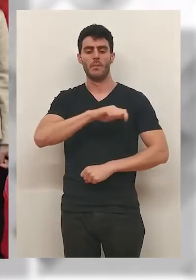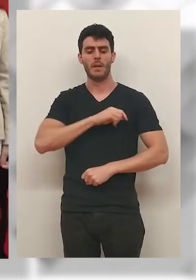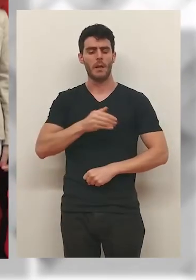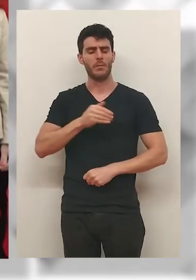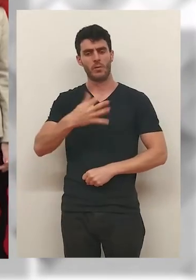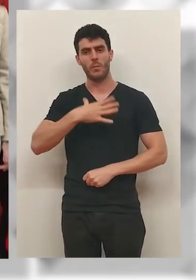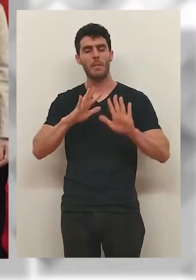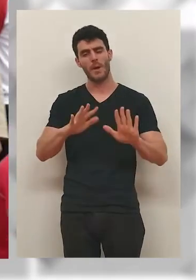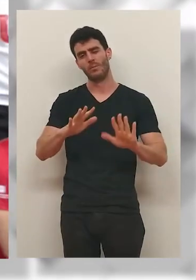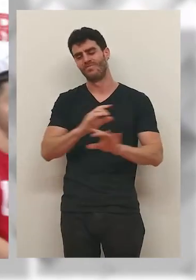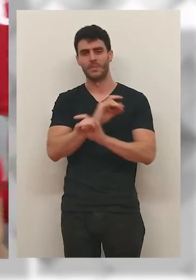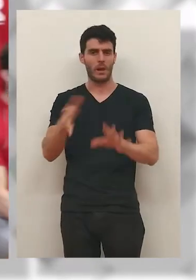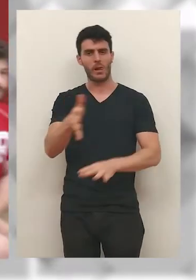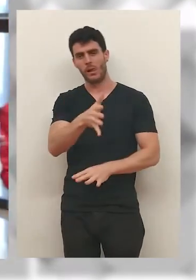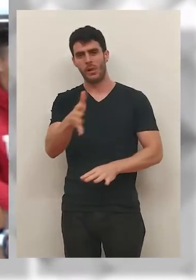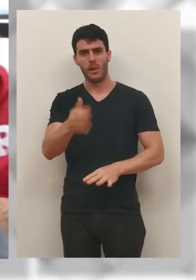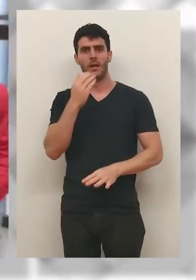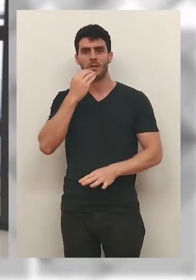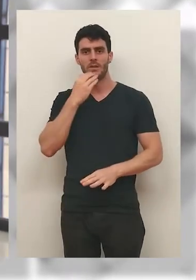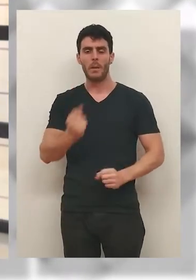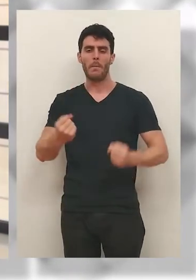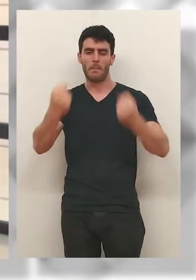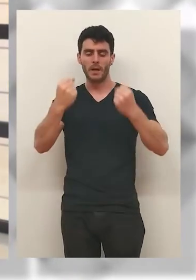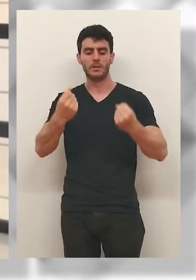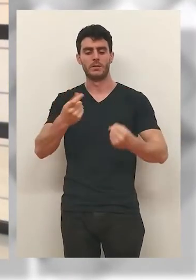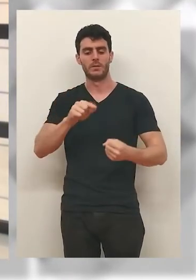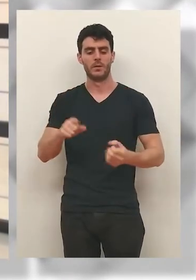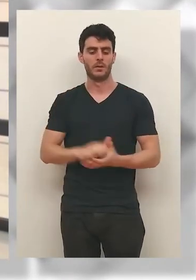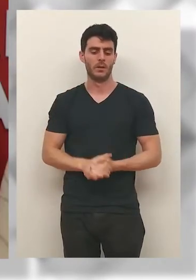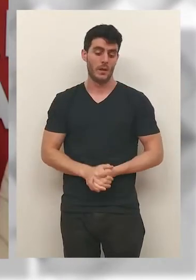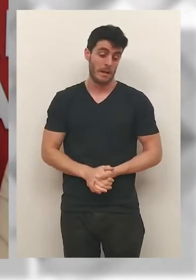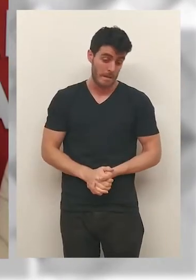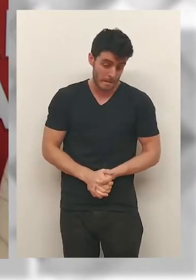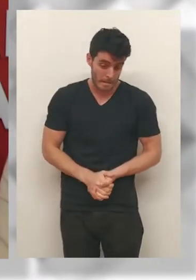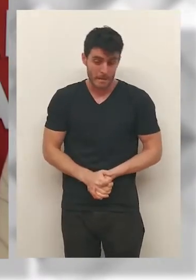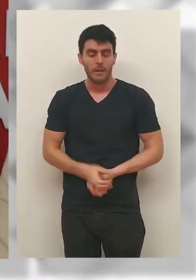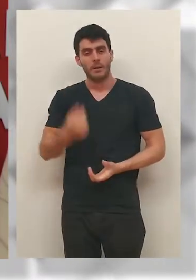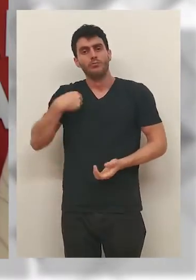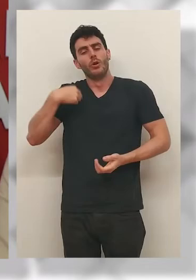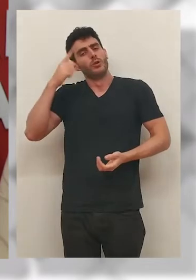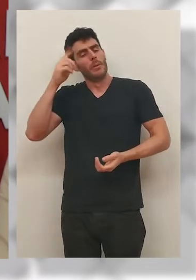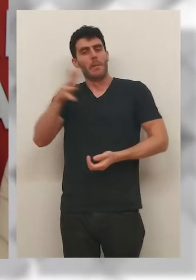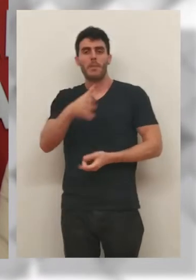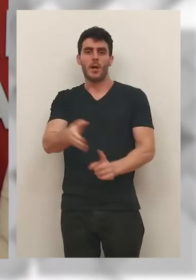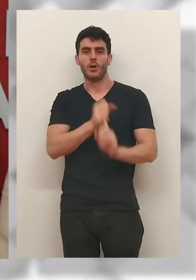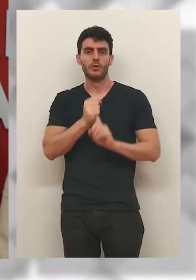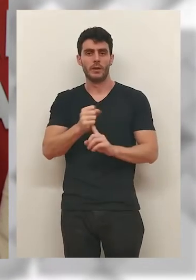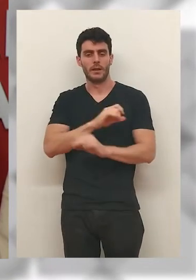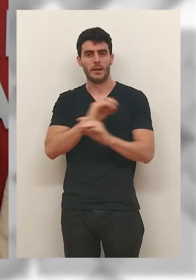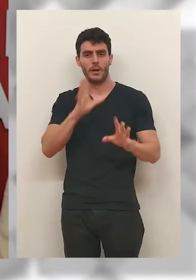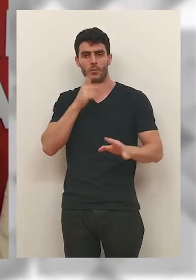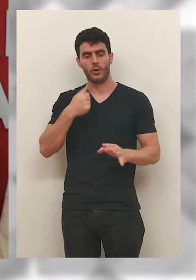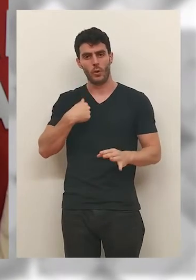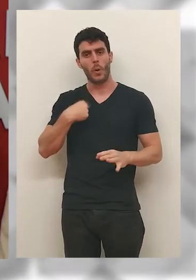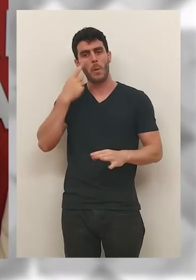de España, podían ser previsibles pero no todos tenían claro que iban a subir al podio. Sabía que estaba para conseguirlo, al menos eso,